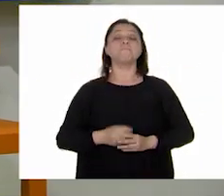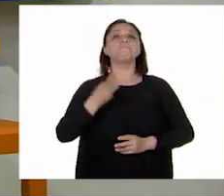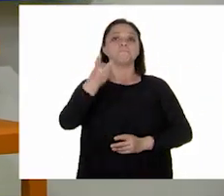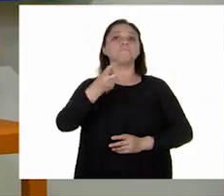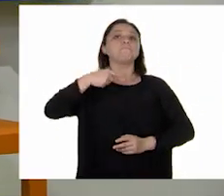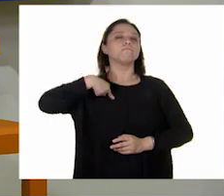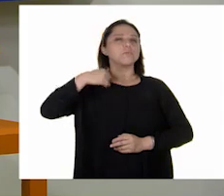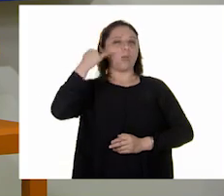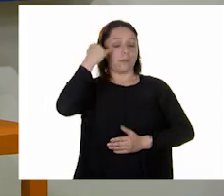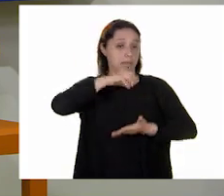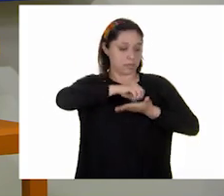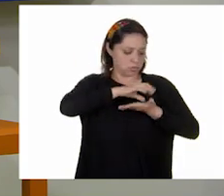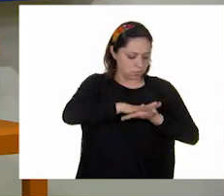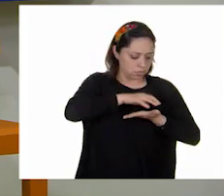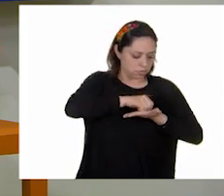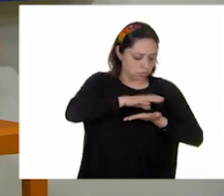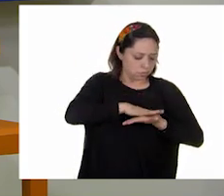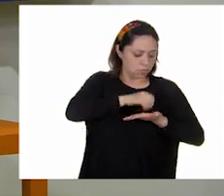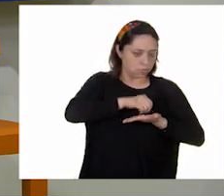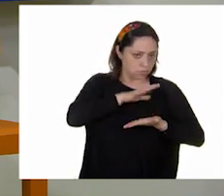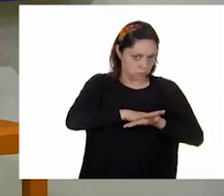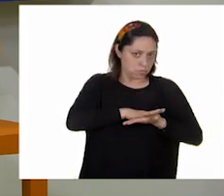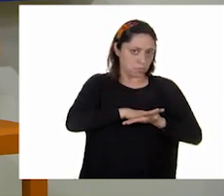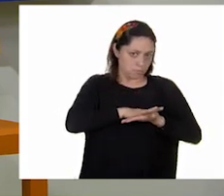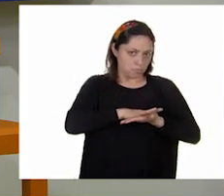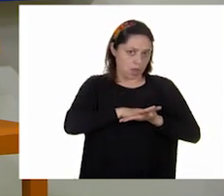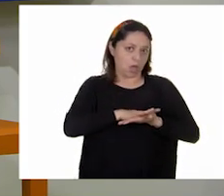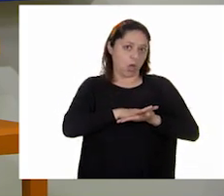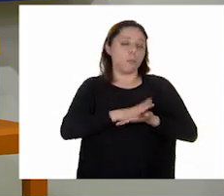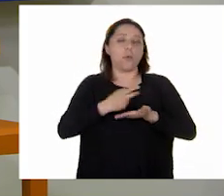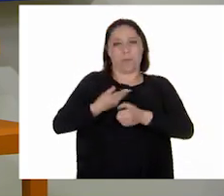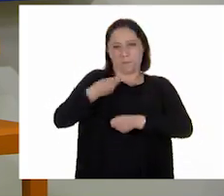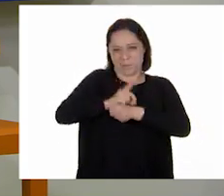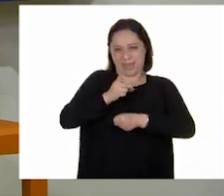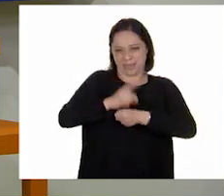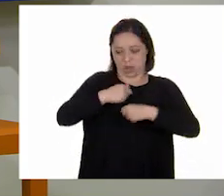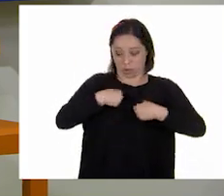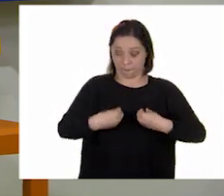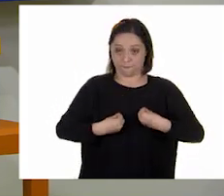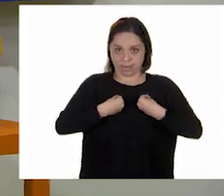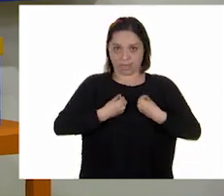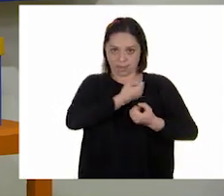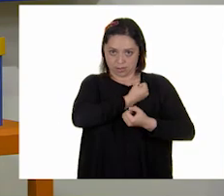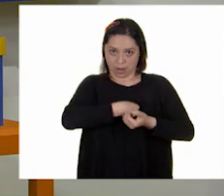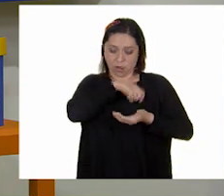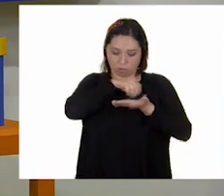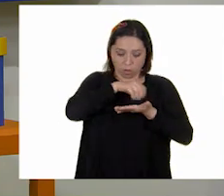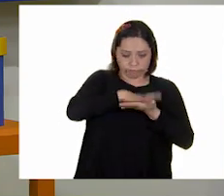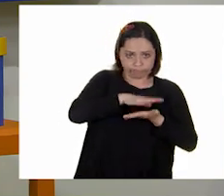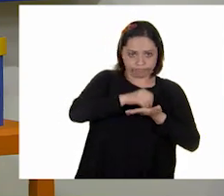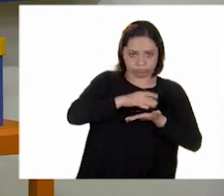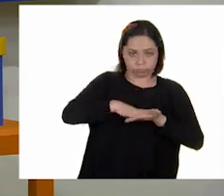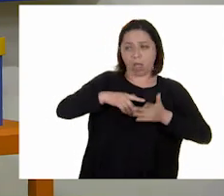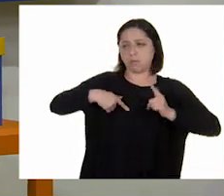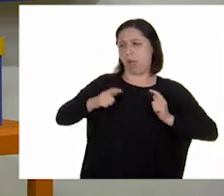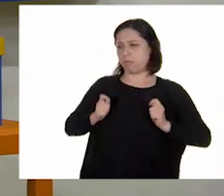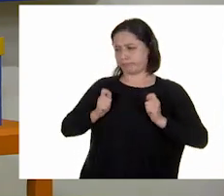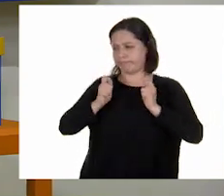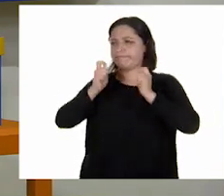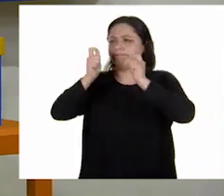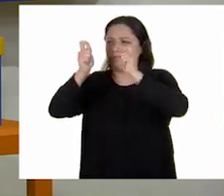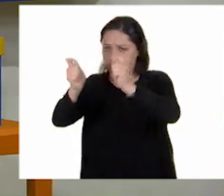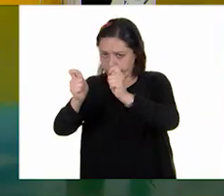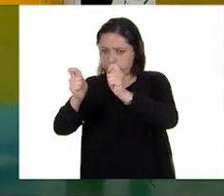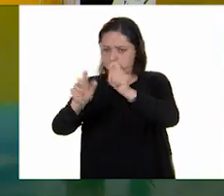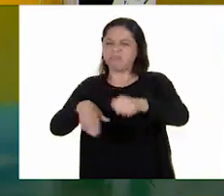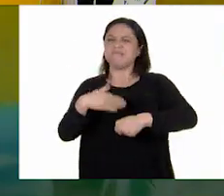voy a tomar nota de lo que nos compartan en mi diario de Vida Saludable. Así que las dejo un momento, pero en un rato más nos vemos por